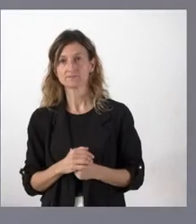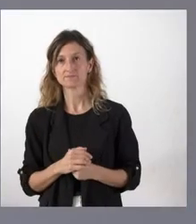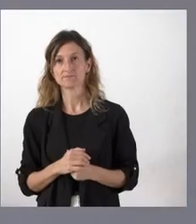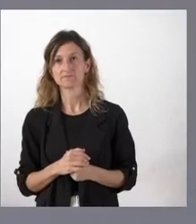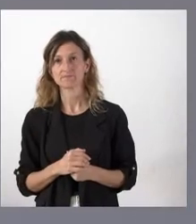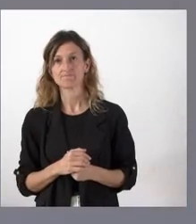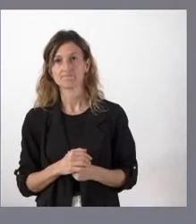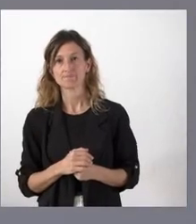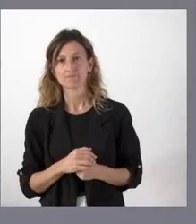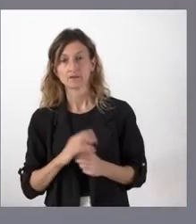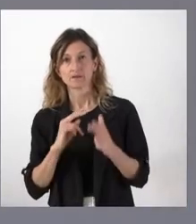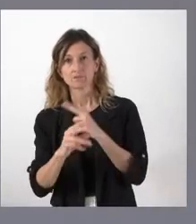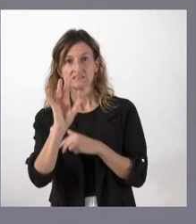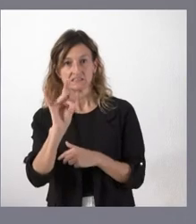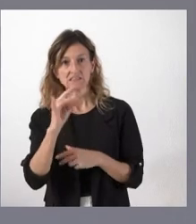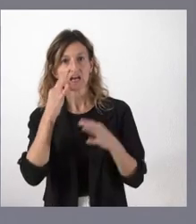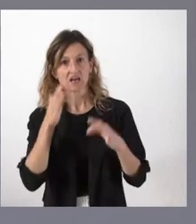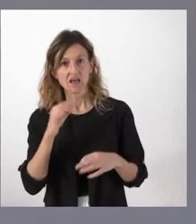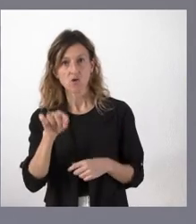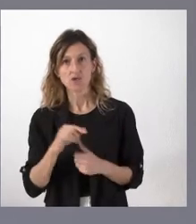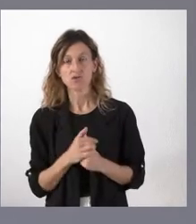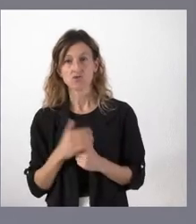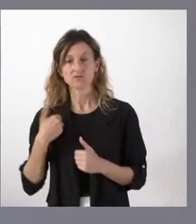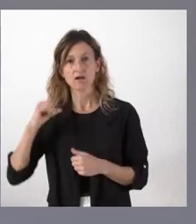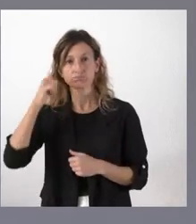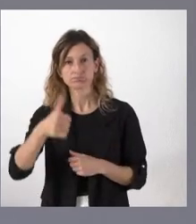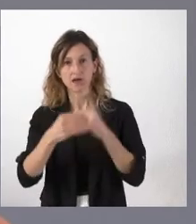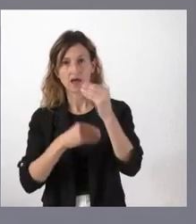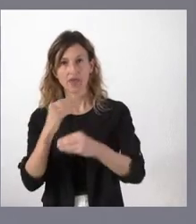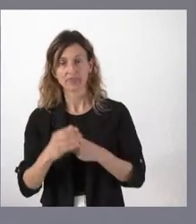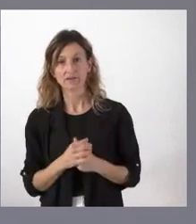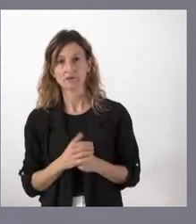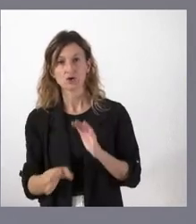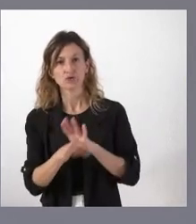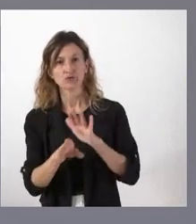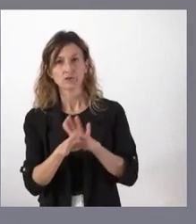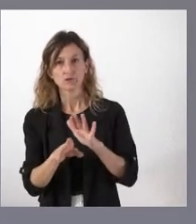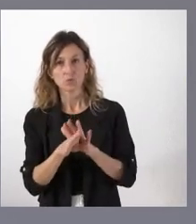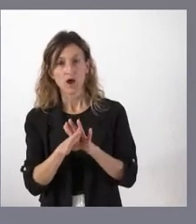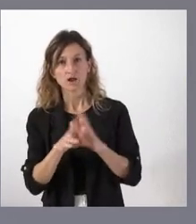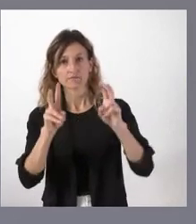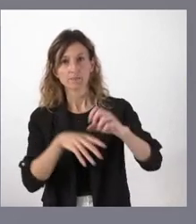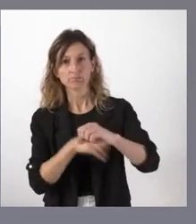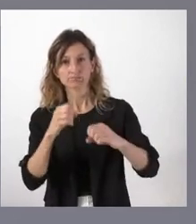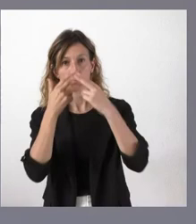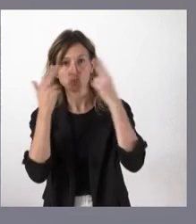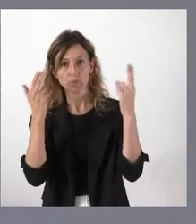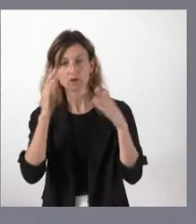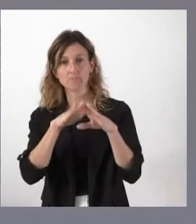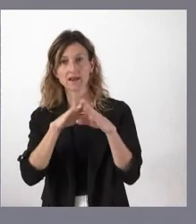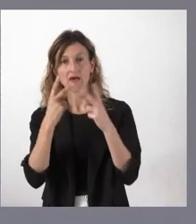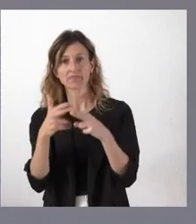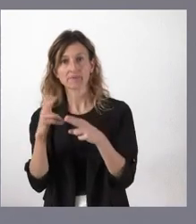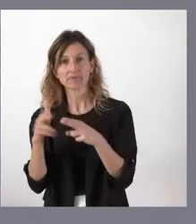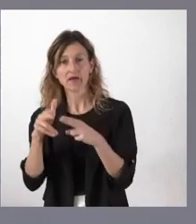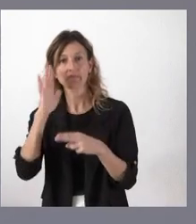Sí, creemos en ello, lo hemos venido haciendo y seguiremos empleando dinero público para una actividad